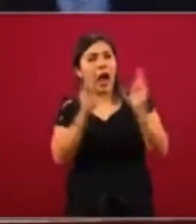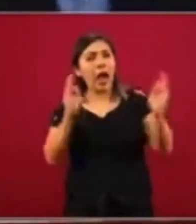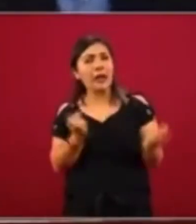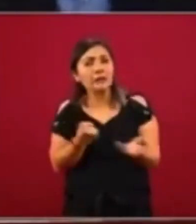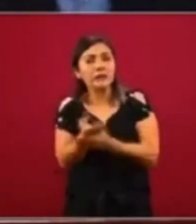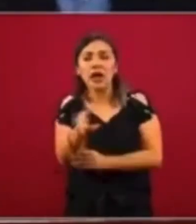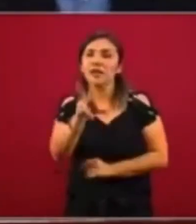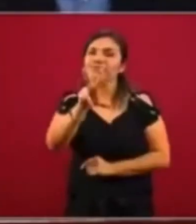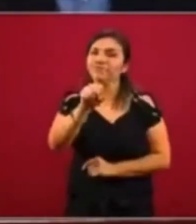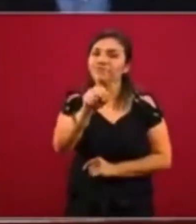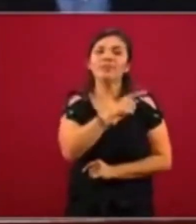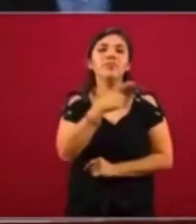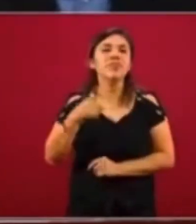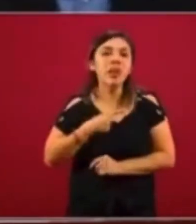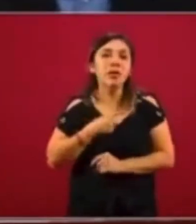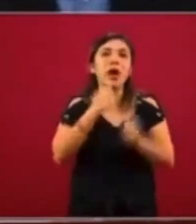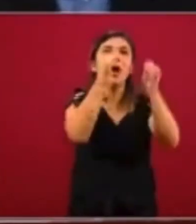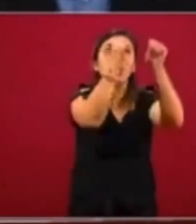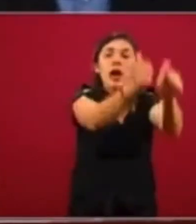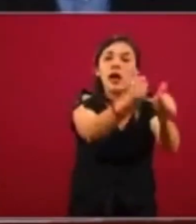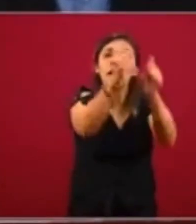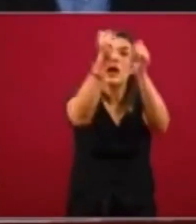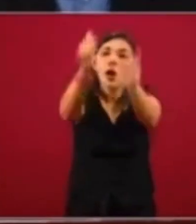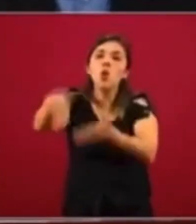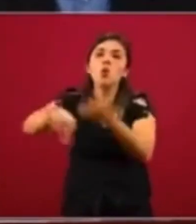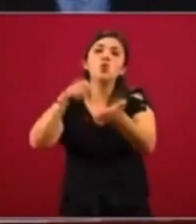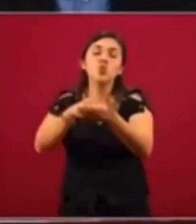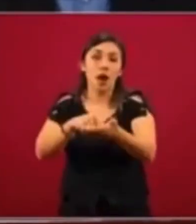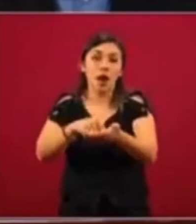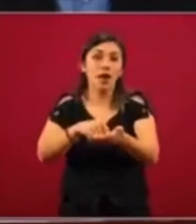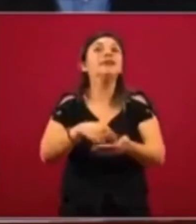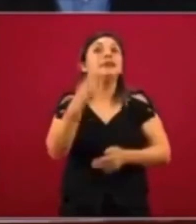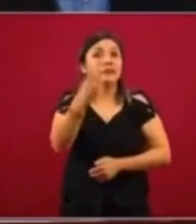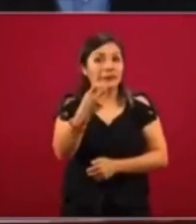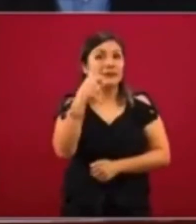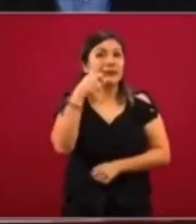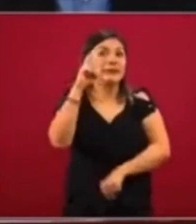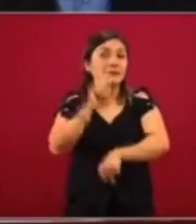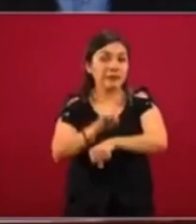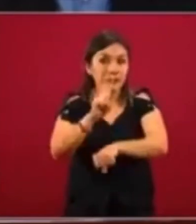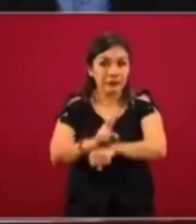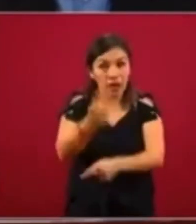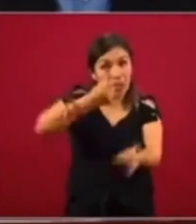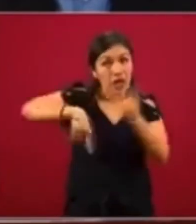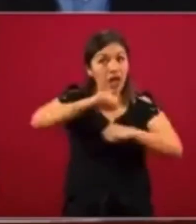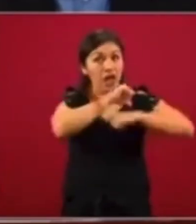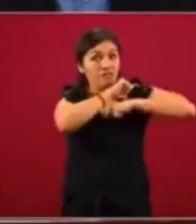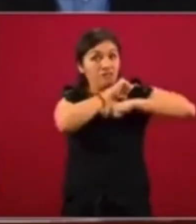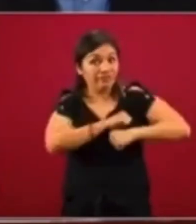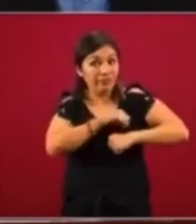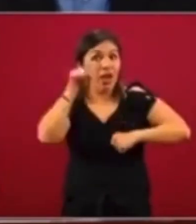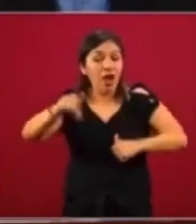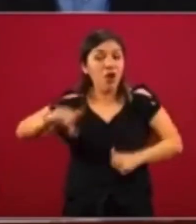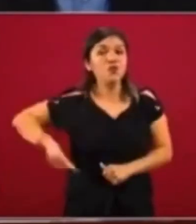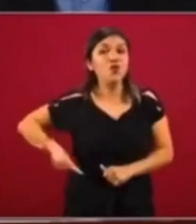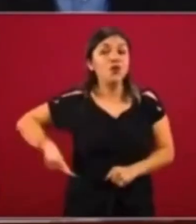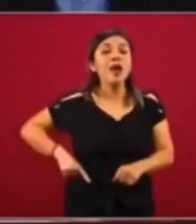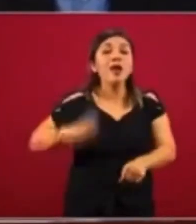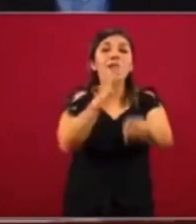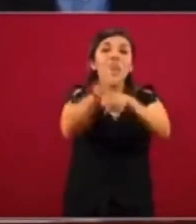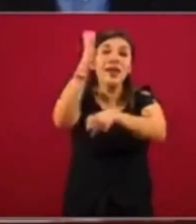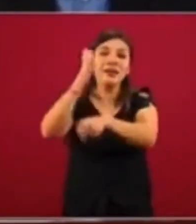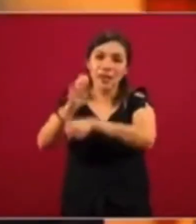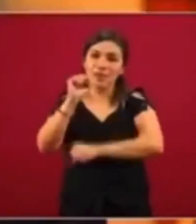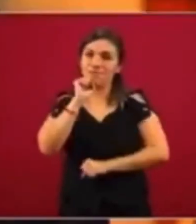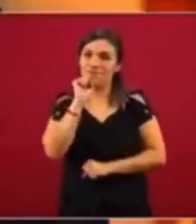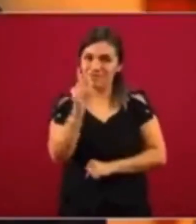aplicarlas de manera local, no perder de vista que las autoridades sanitarias son los gobiernos estatales también.